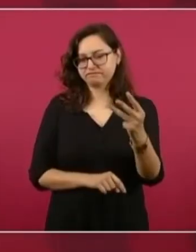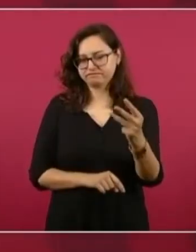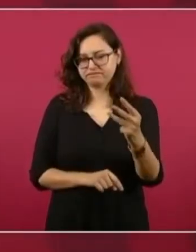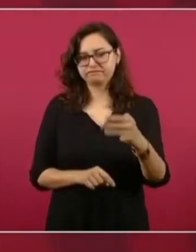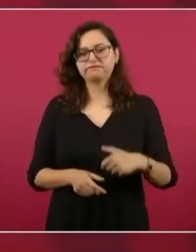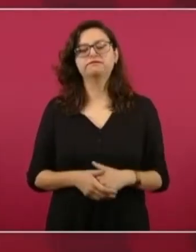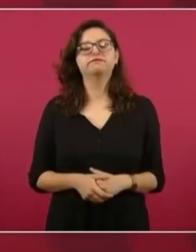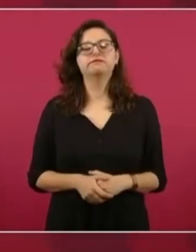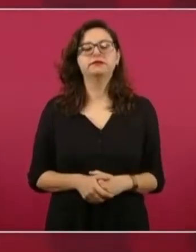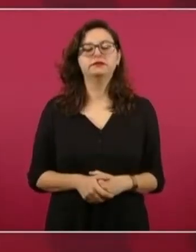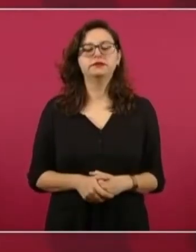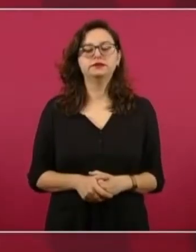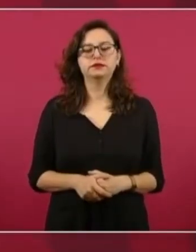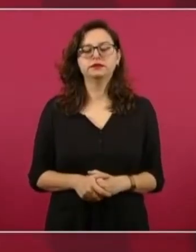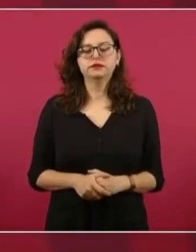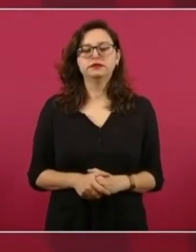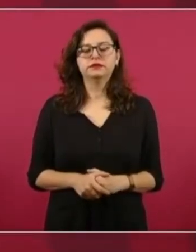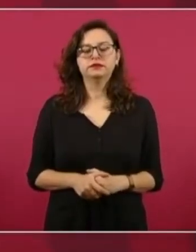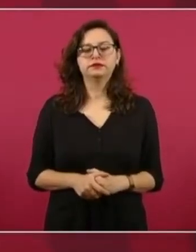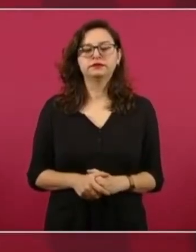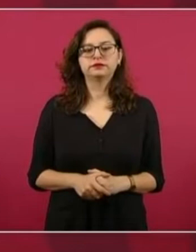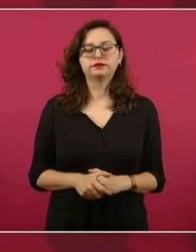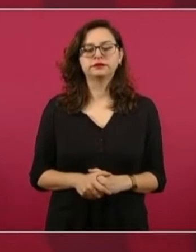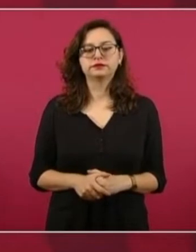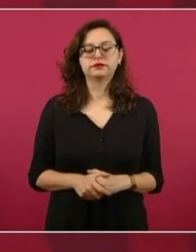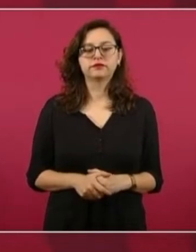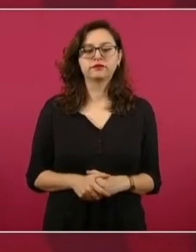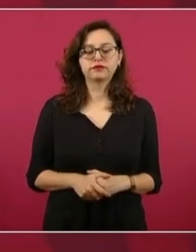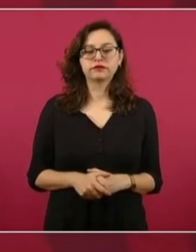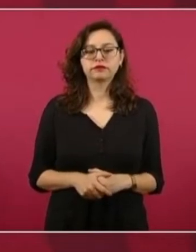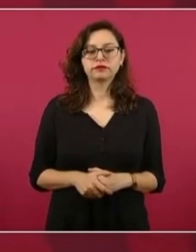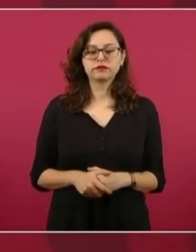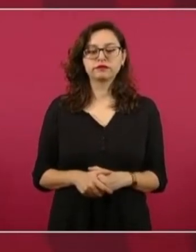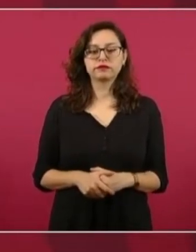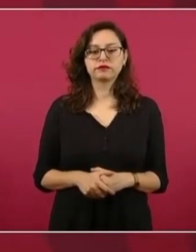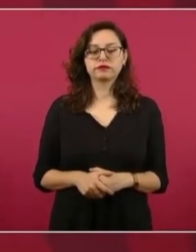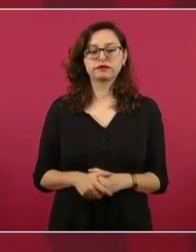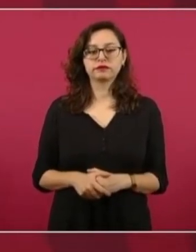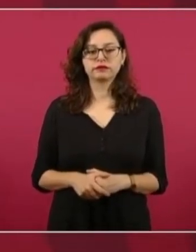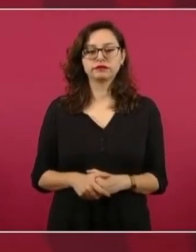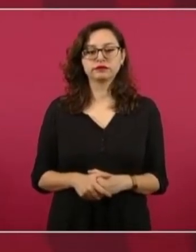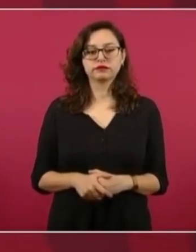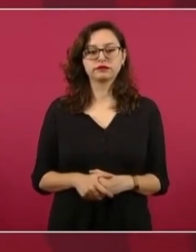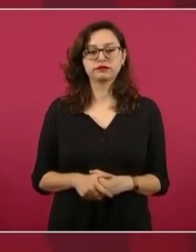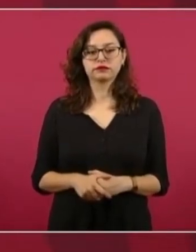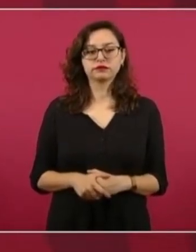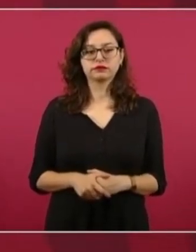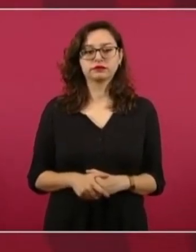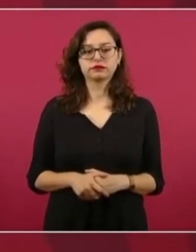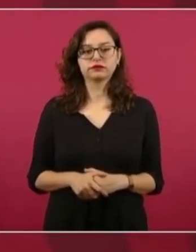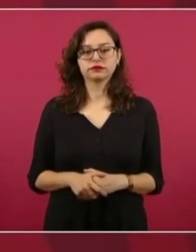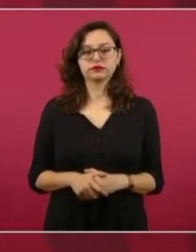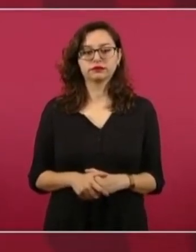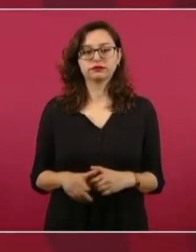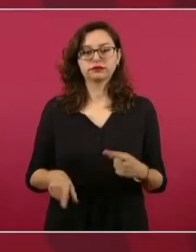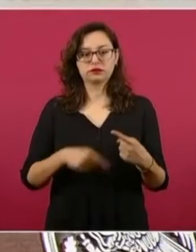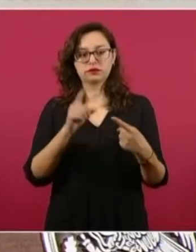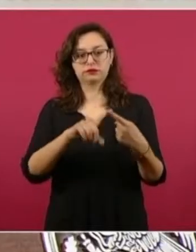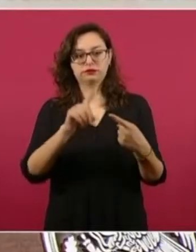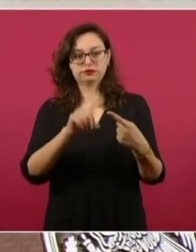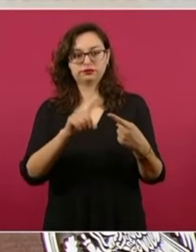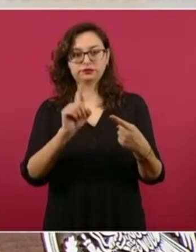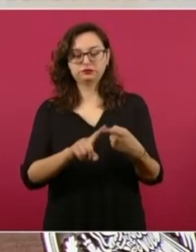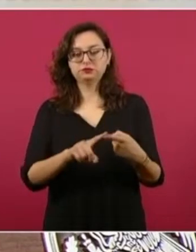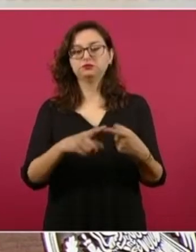Primero, que se ha cumplido con el compromiso de no aumentar